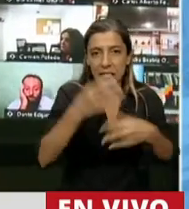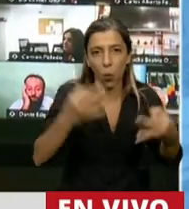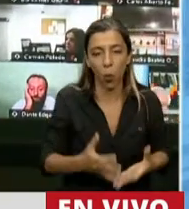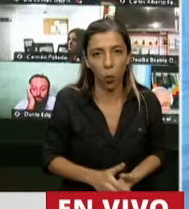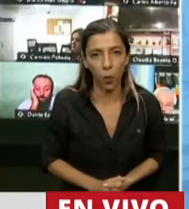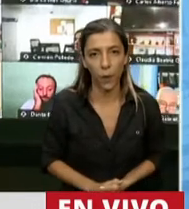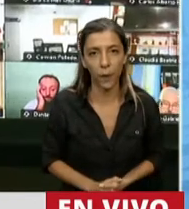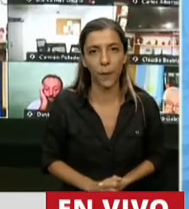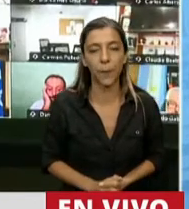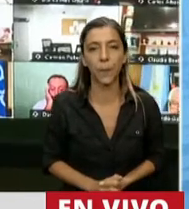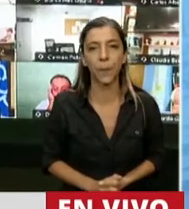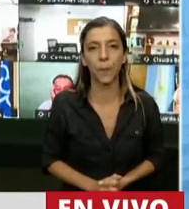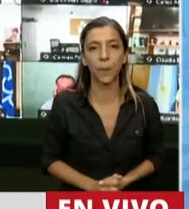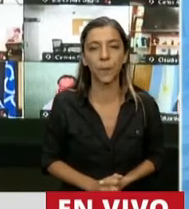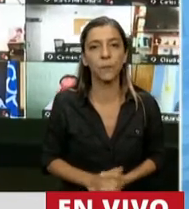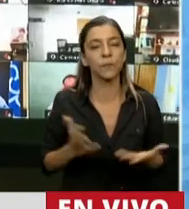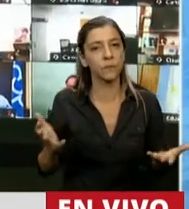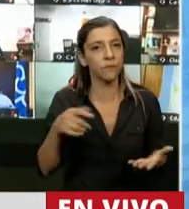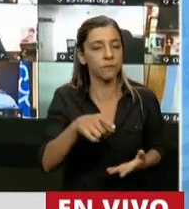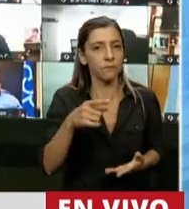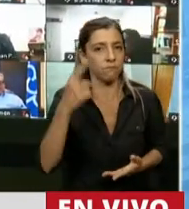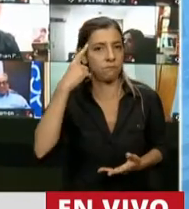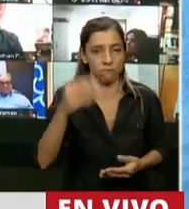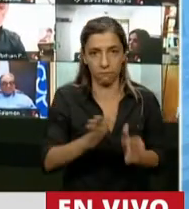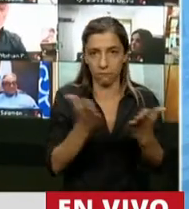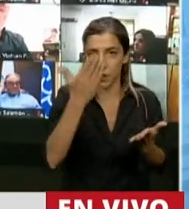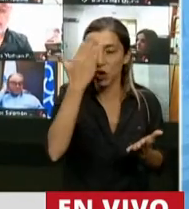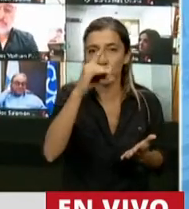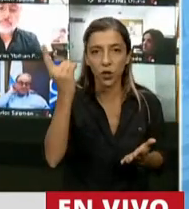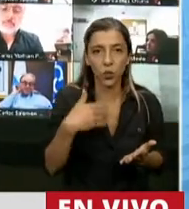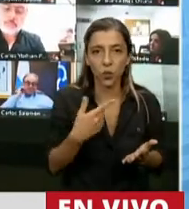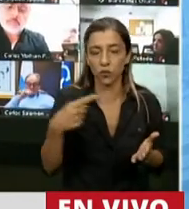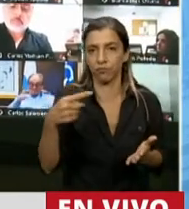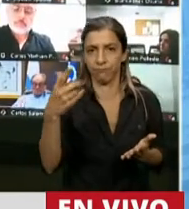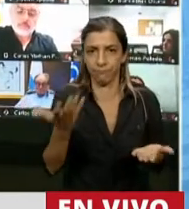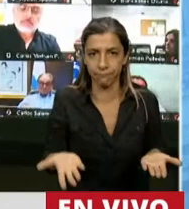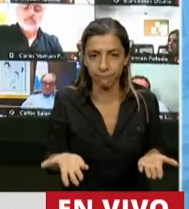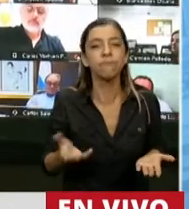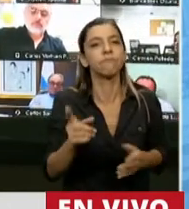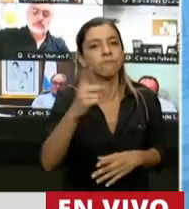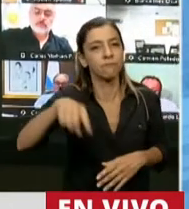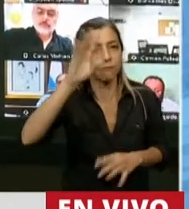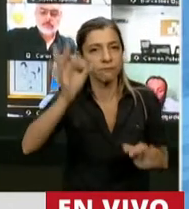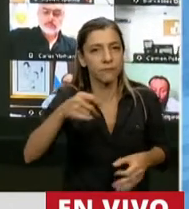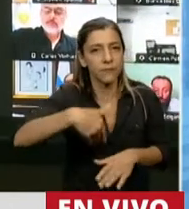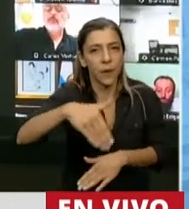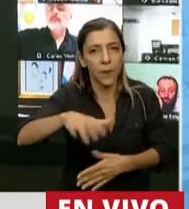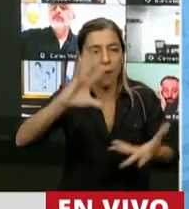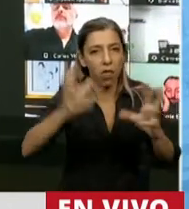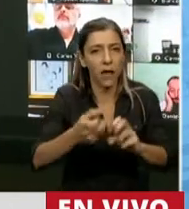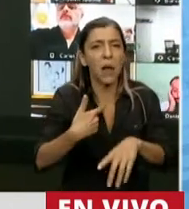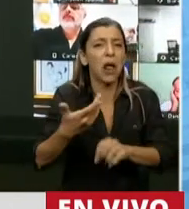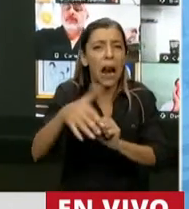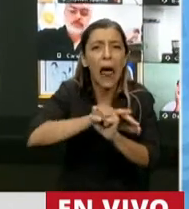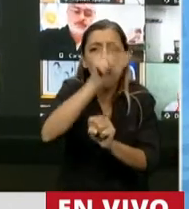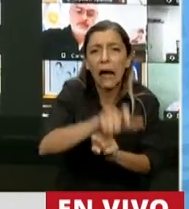el de la seguridad pública. es un absurdo constitucional y político que más que dañar a la reta o a la